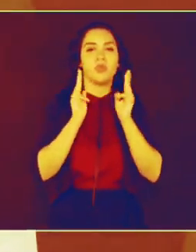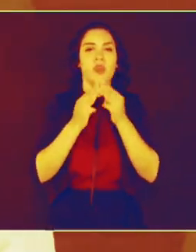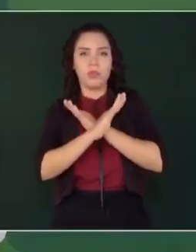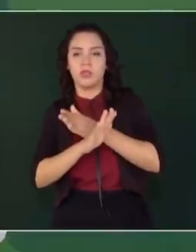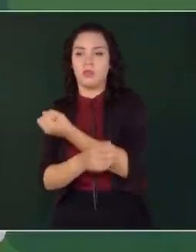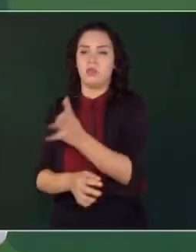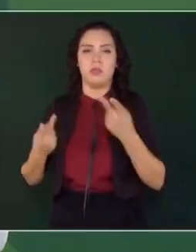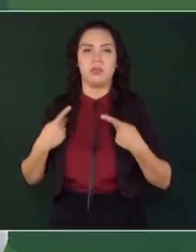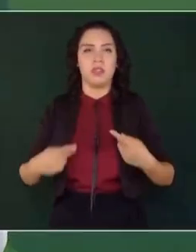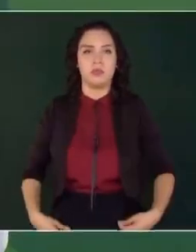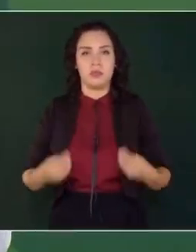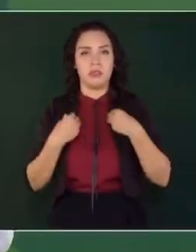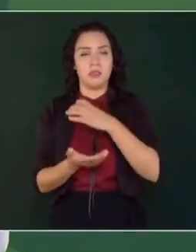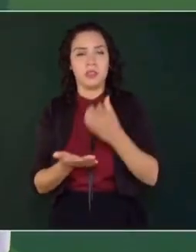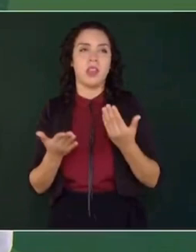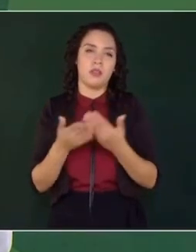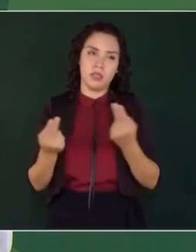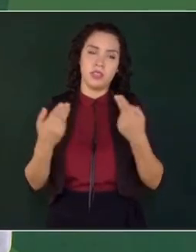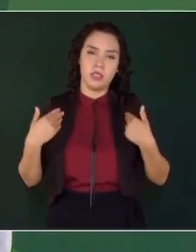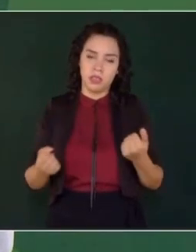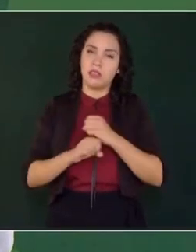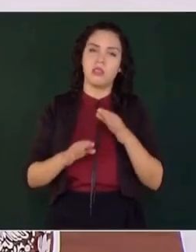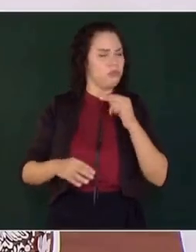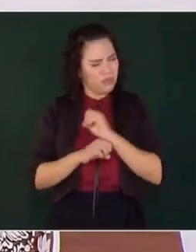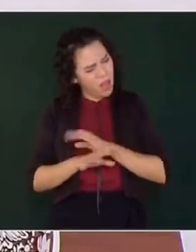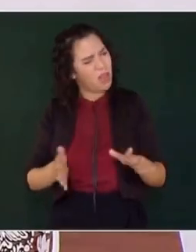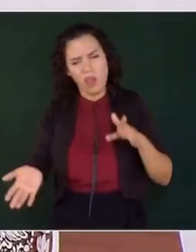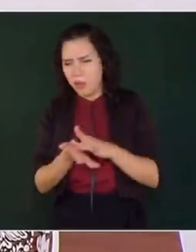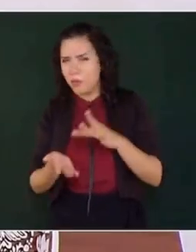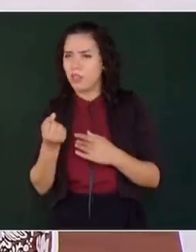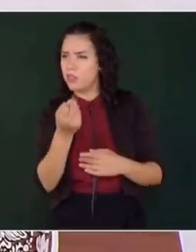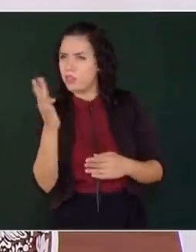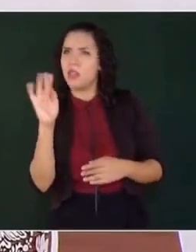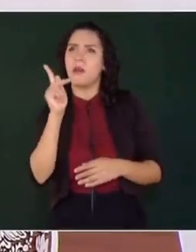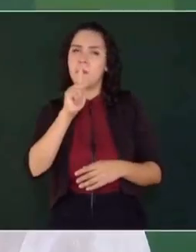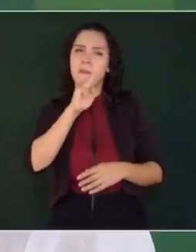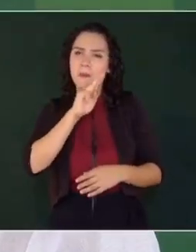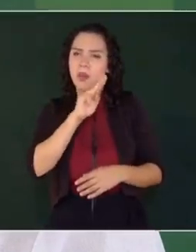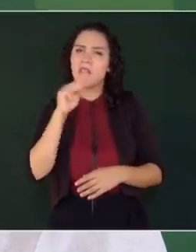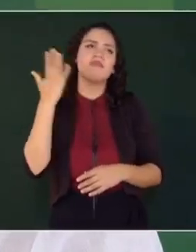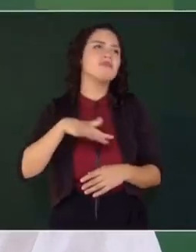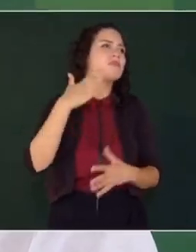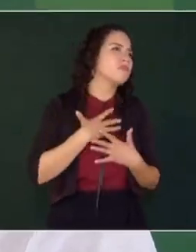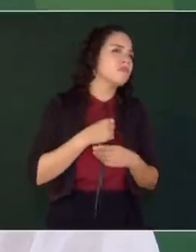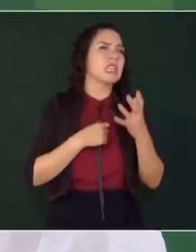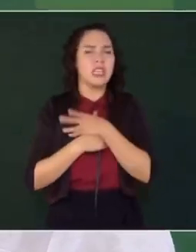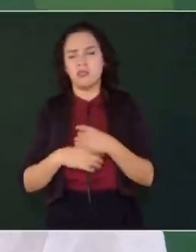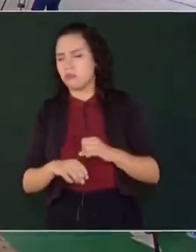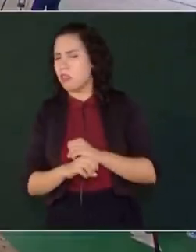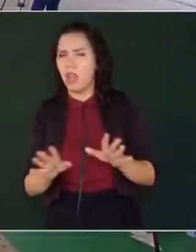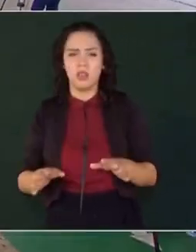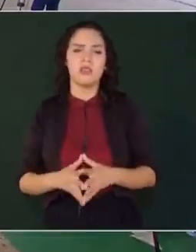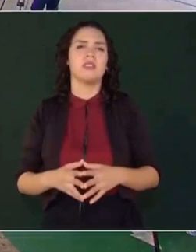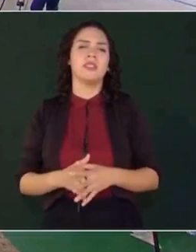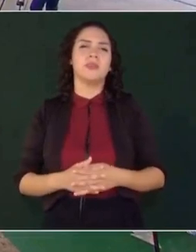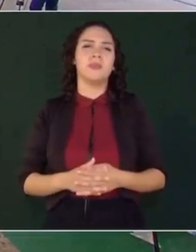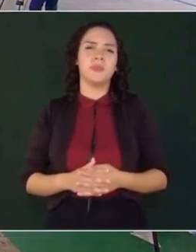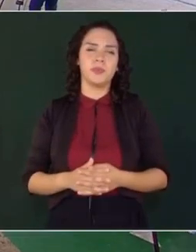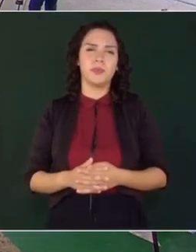autodefensas. Entonces, aclaro eso y vamos a seguir apoyando a las madres que están buscando a sus hijos, a los familiares que están buscando, a